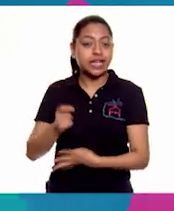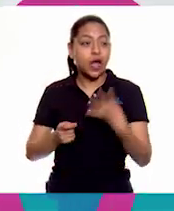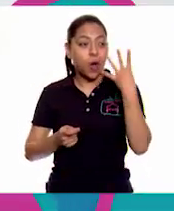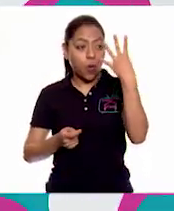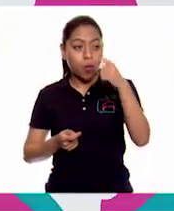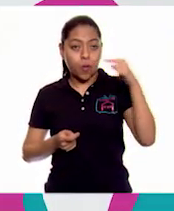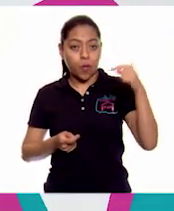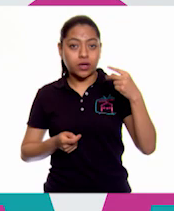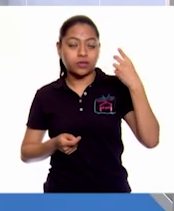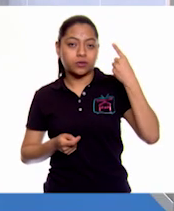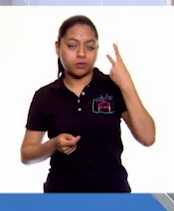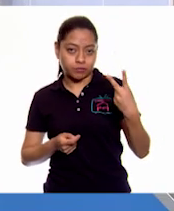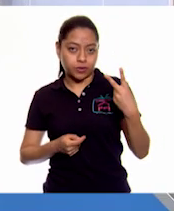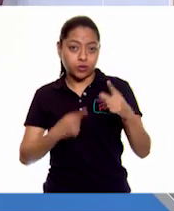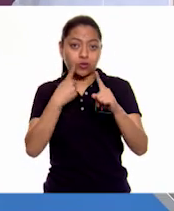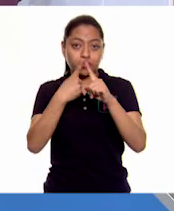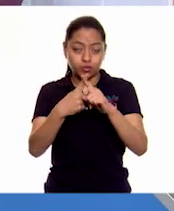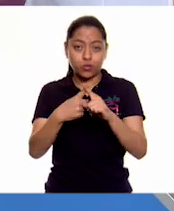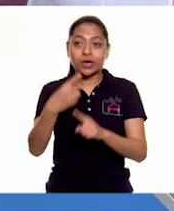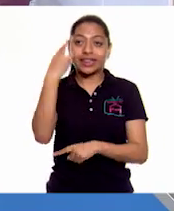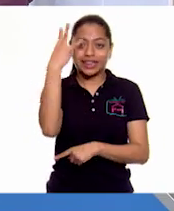Cuatro medios por tres.